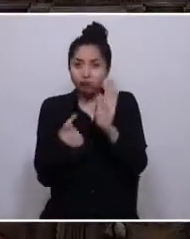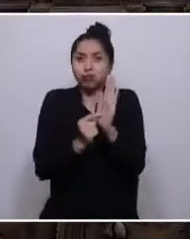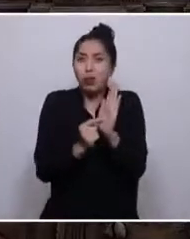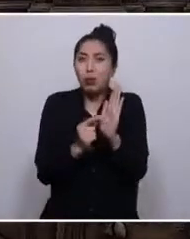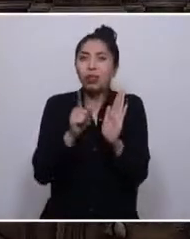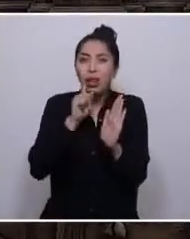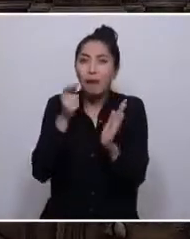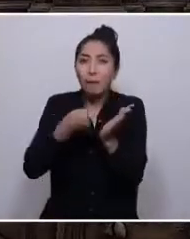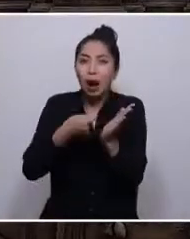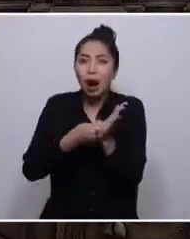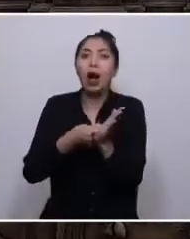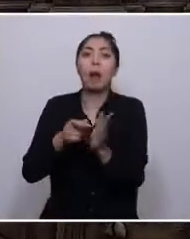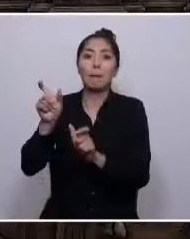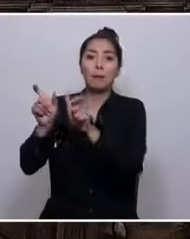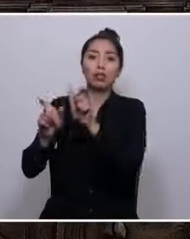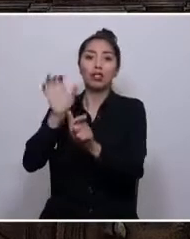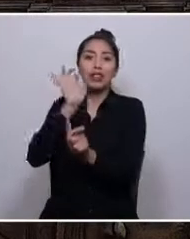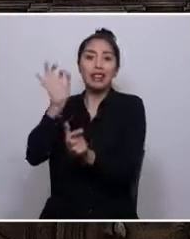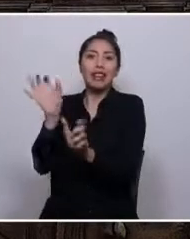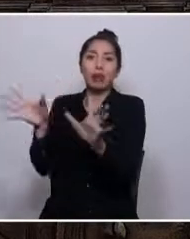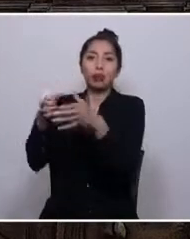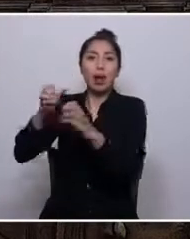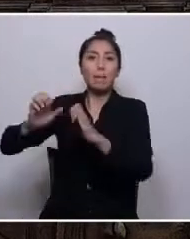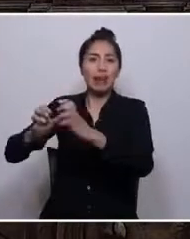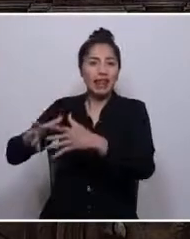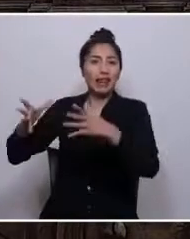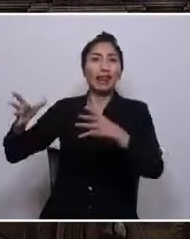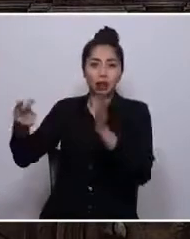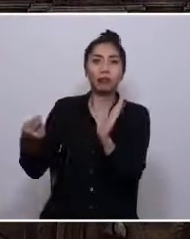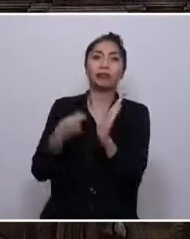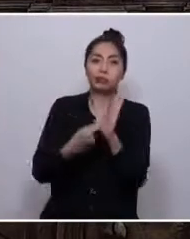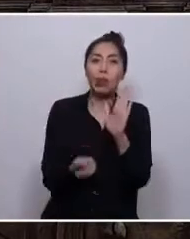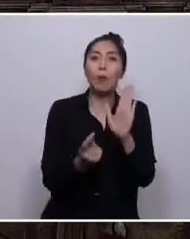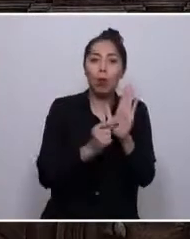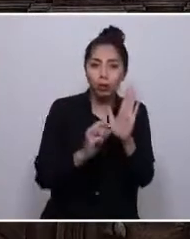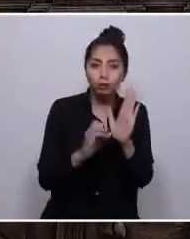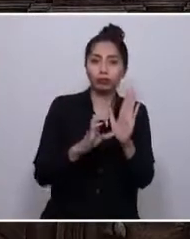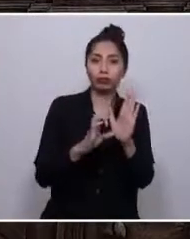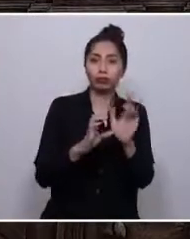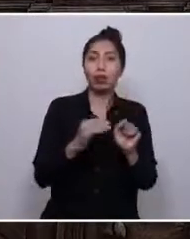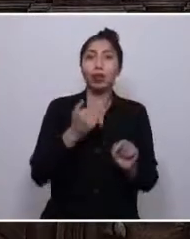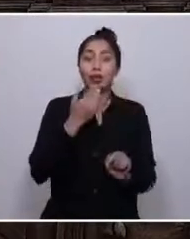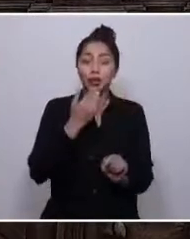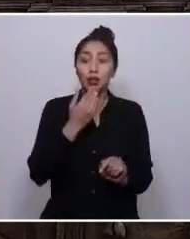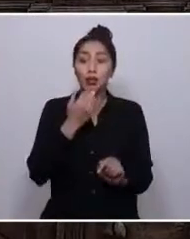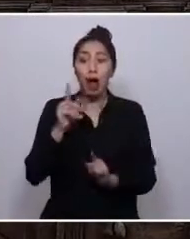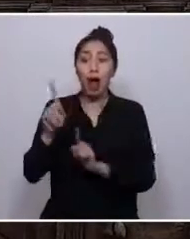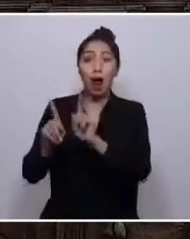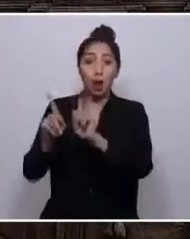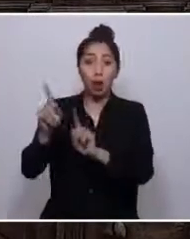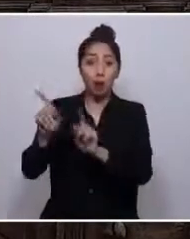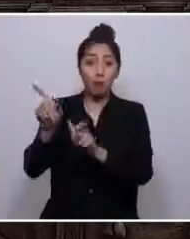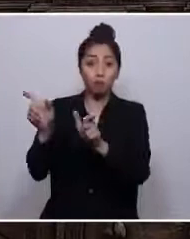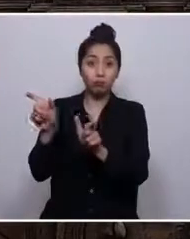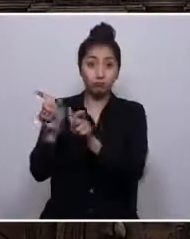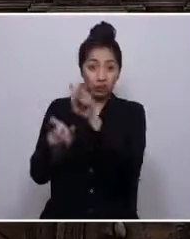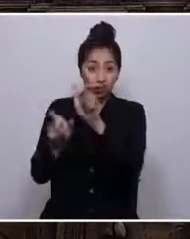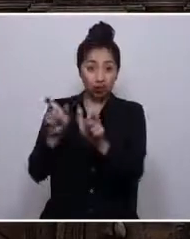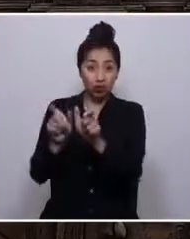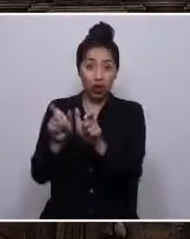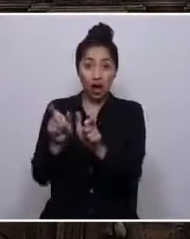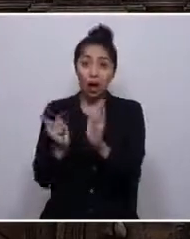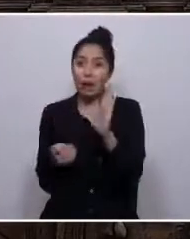empresas. Poner fin a los múltiples mecanismos de evasión es una tarea que también debe asumir este sistema.